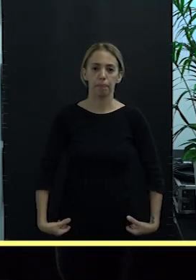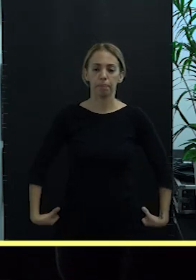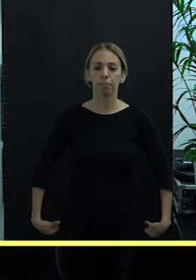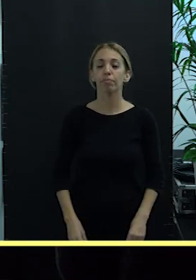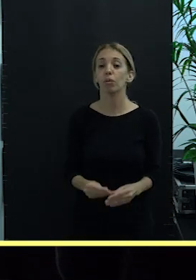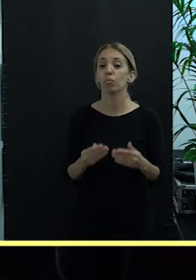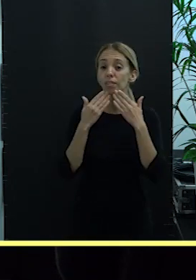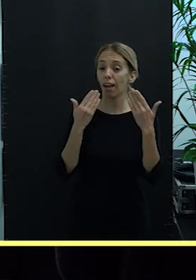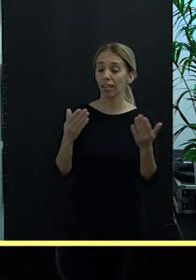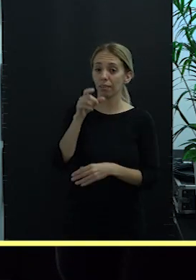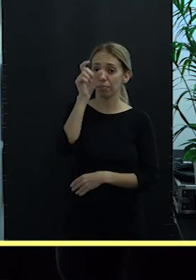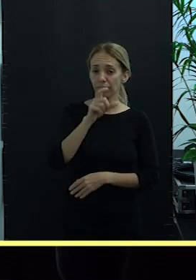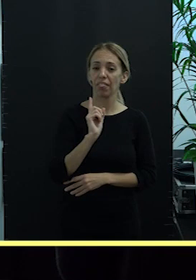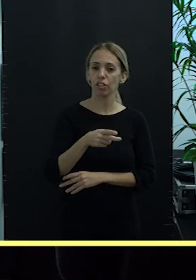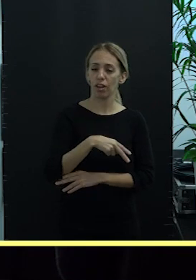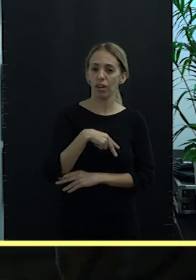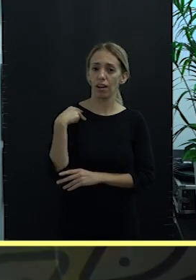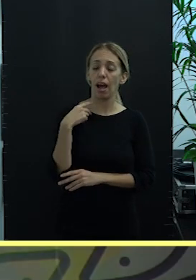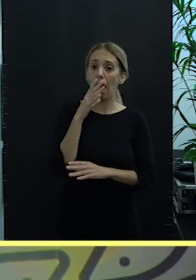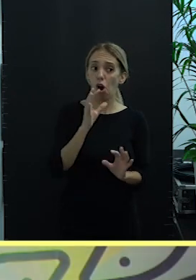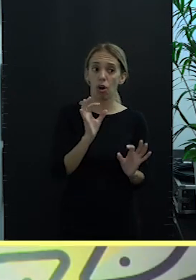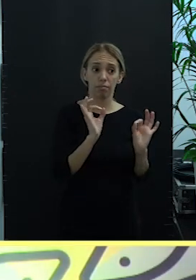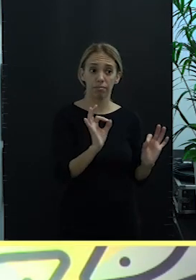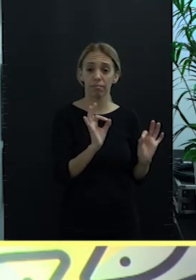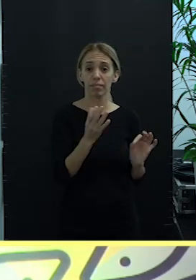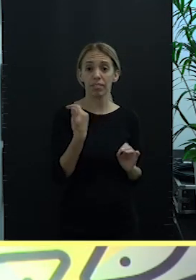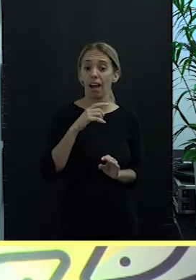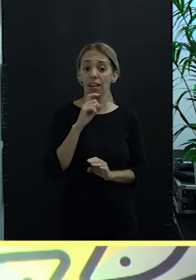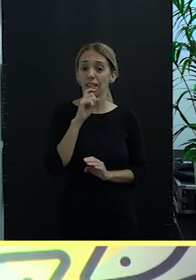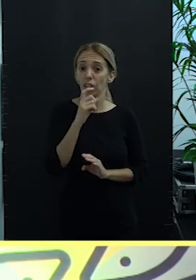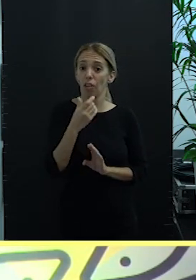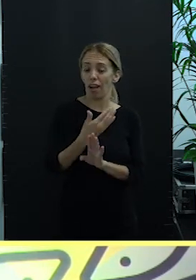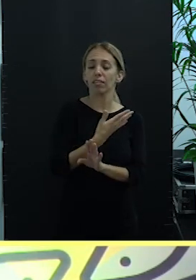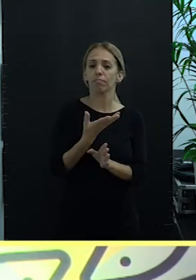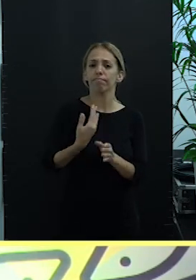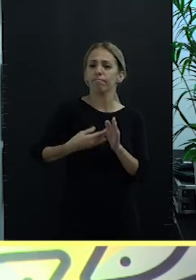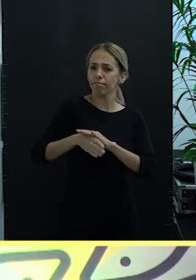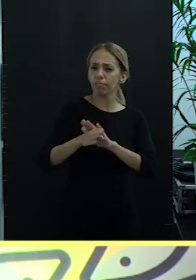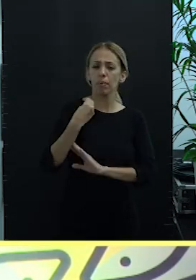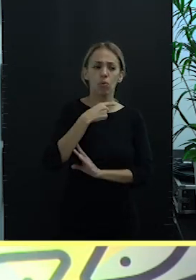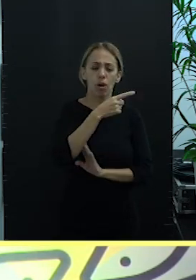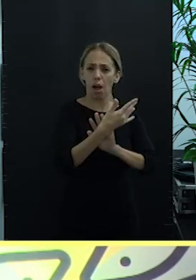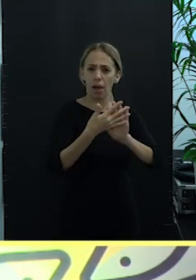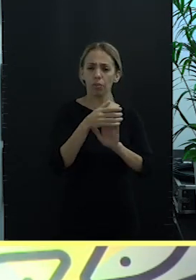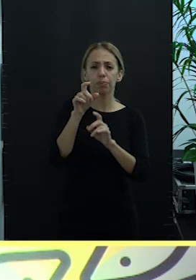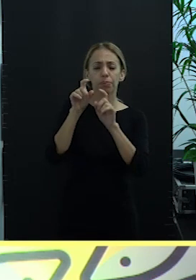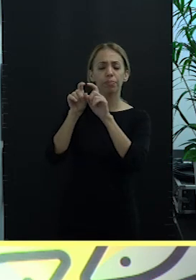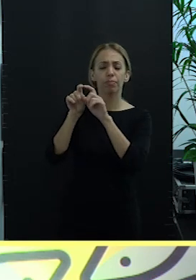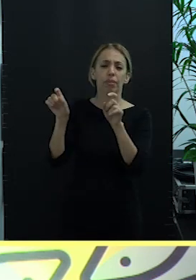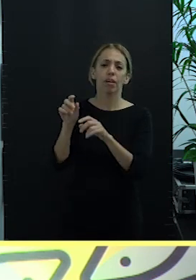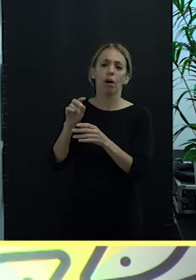Muchísimas gracias, director general. Ahora y tal y como ha anunciado, vamos a continuar con lo que hablaba de E-Cansa Azul, ese proyecto